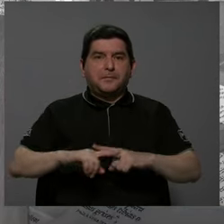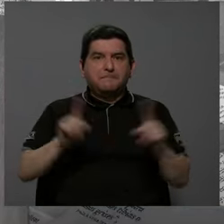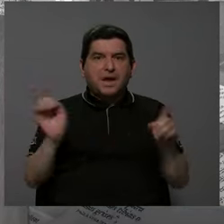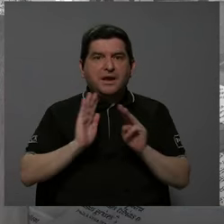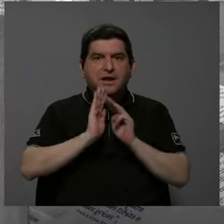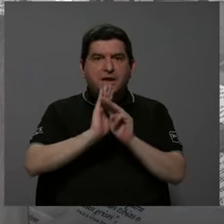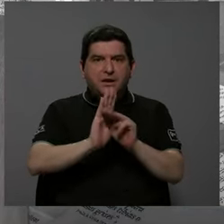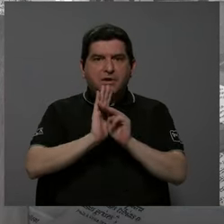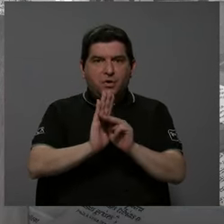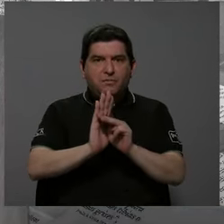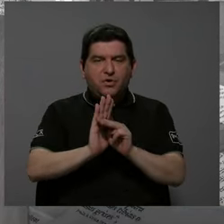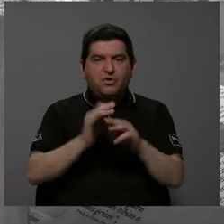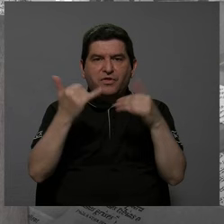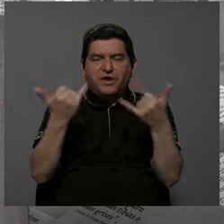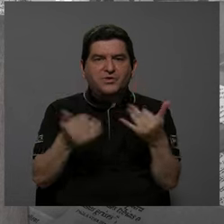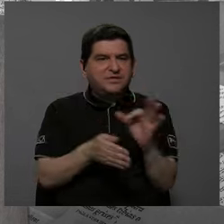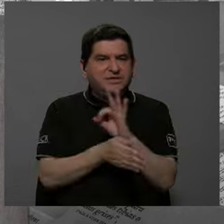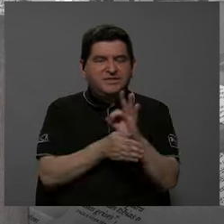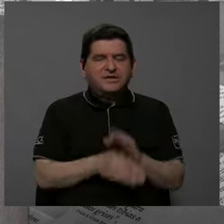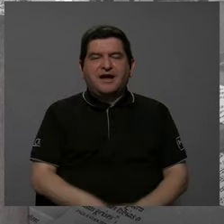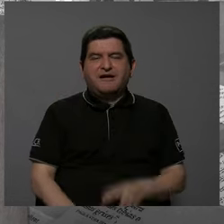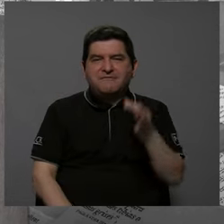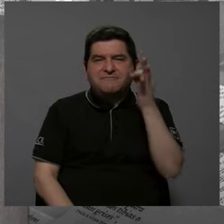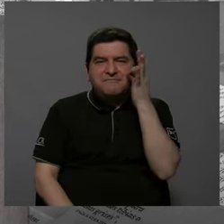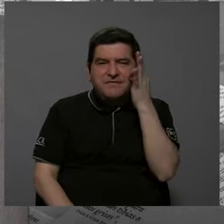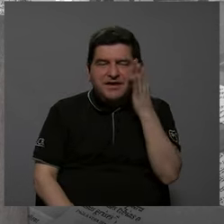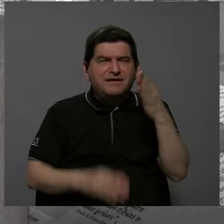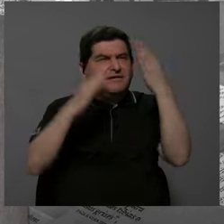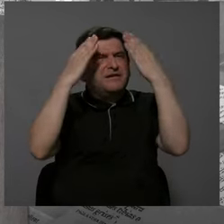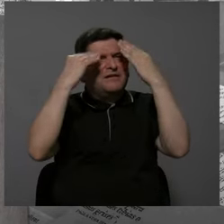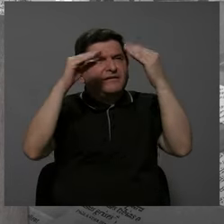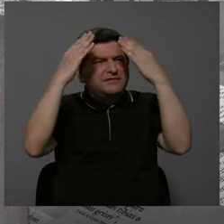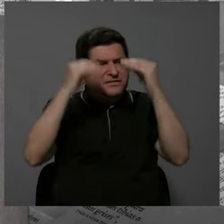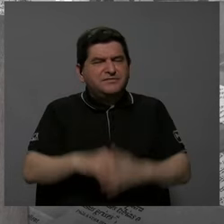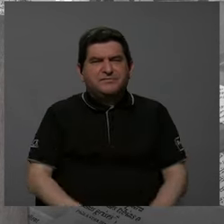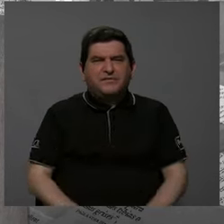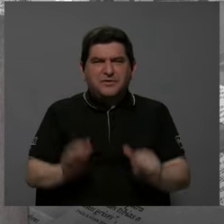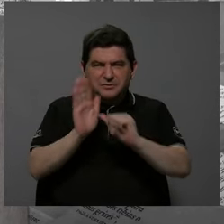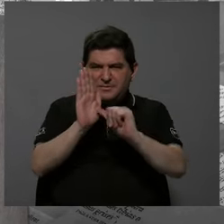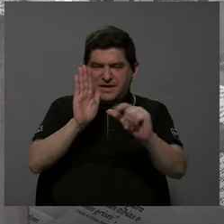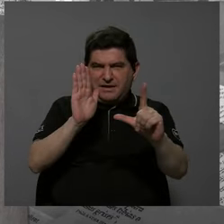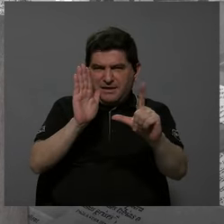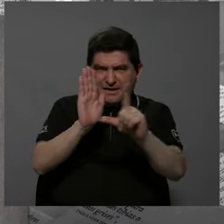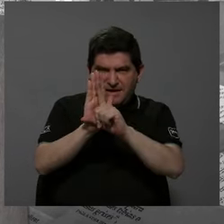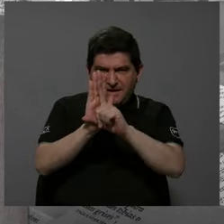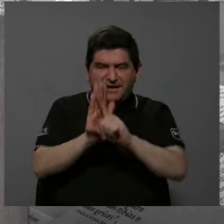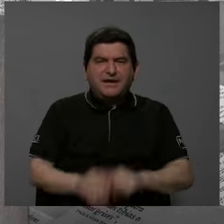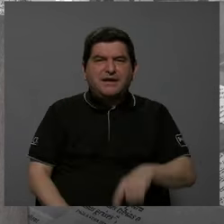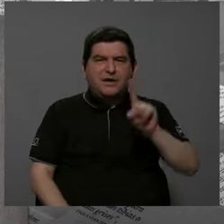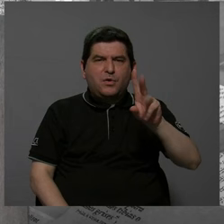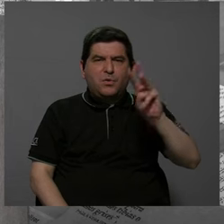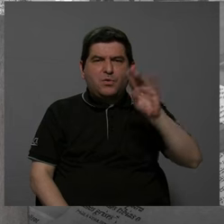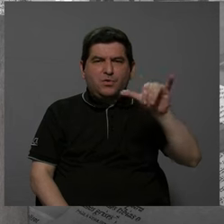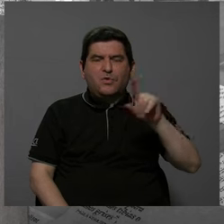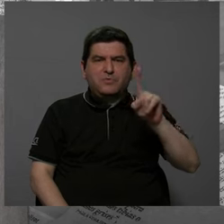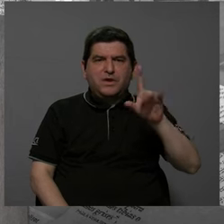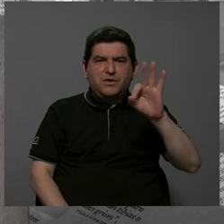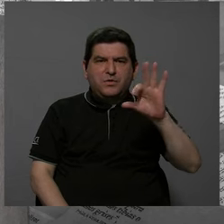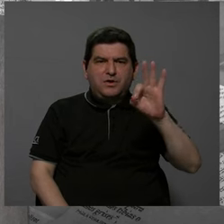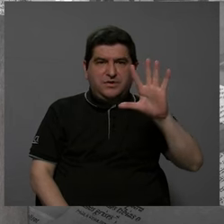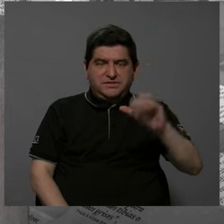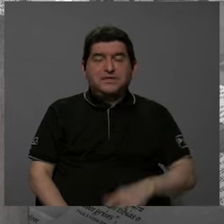Pero el modelo es un modelo que se ha ido agotando. José María Figueres, en su informe a la Asamblea Legislativa del 1 de mayo de